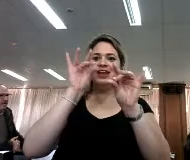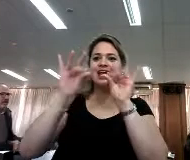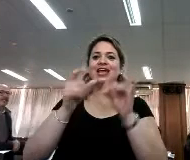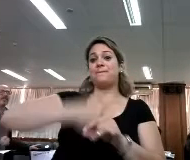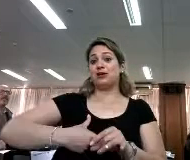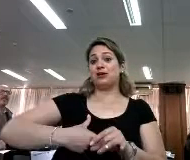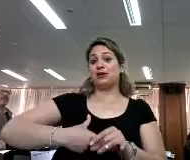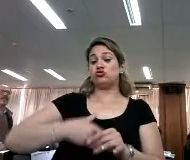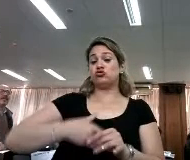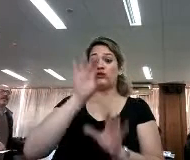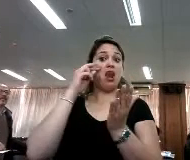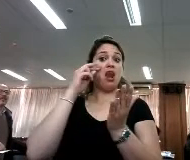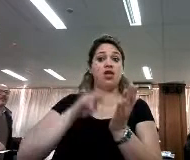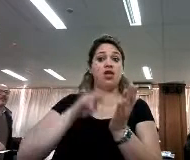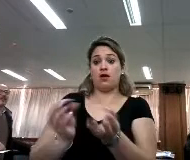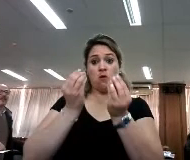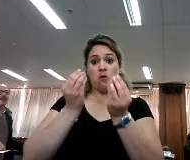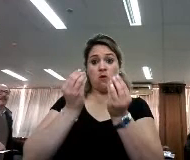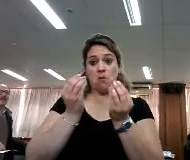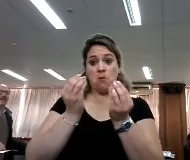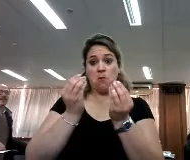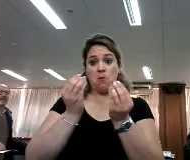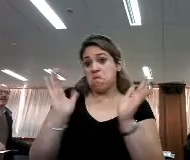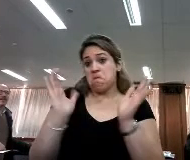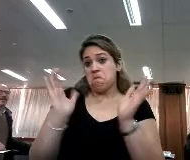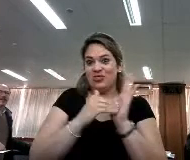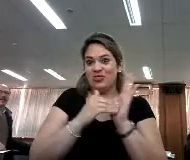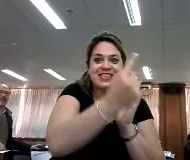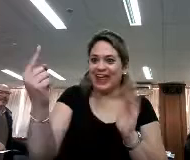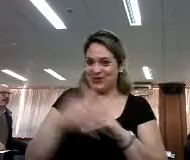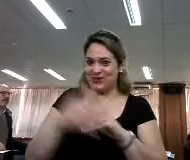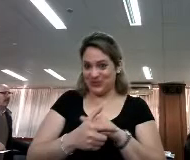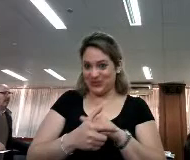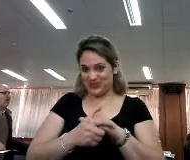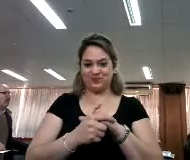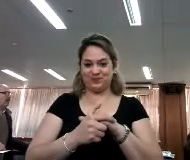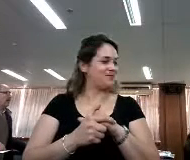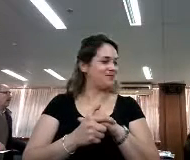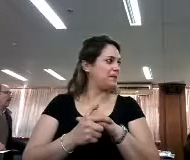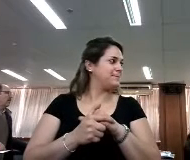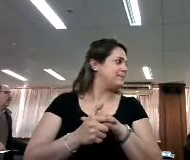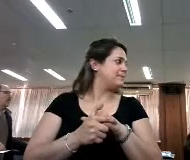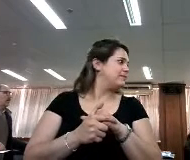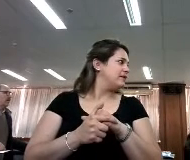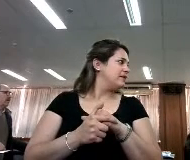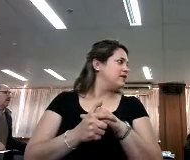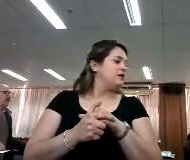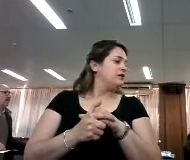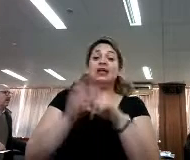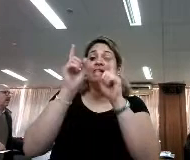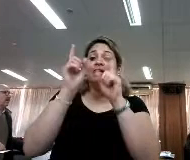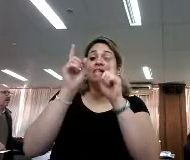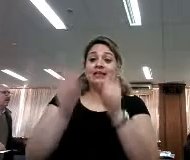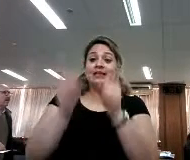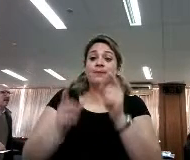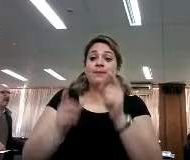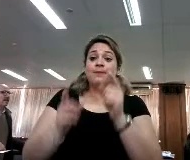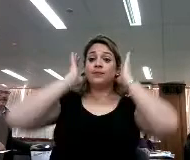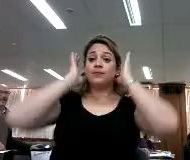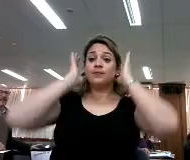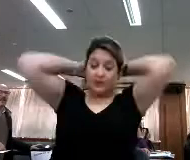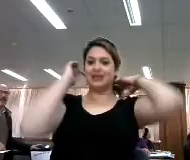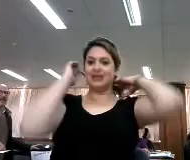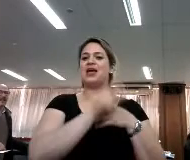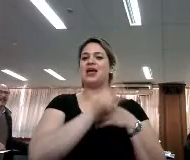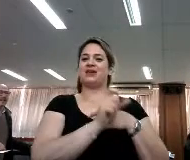da mucha más diversidad al libro, está muy claro. Sí, y además para complementar lo que dice Julio que